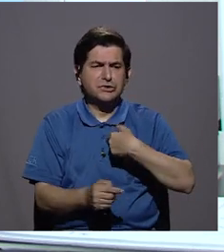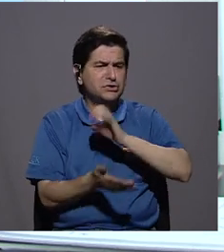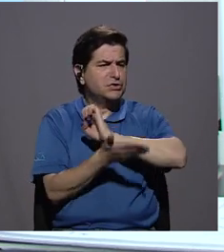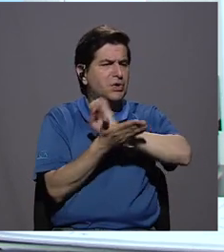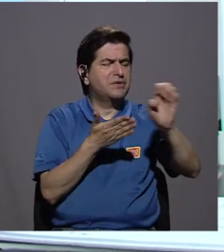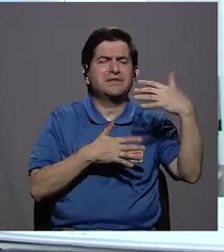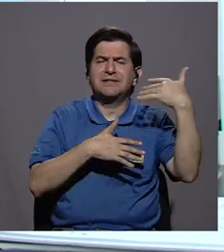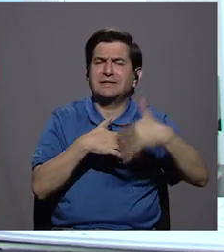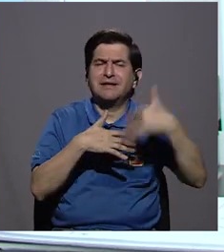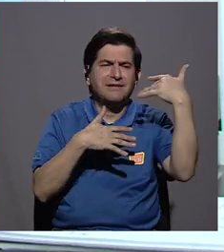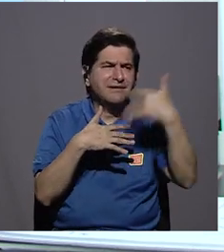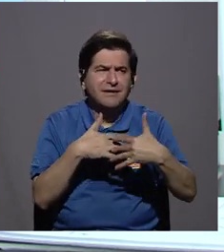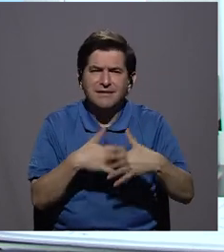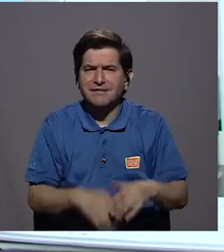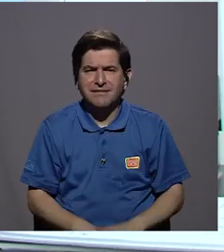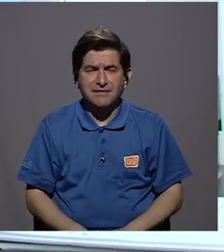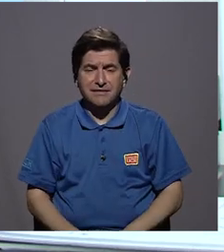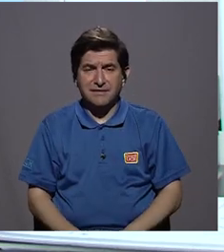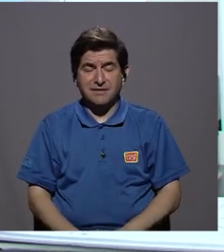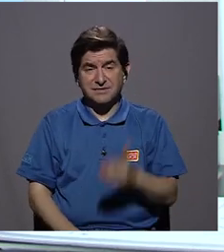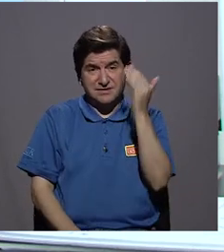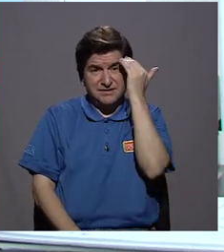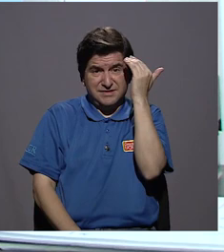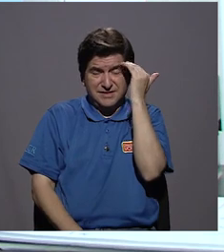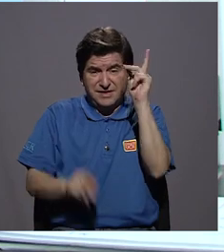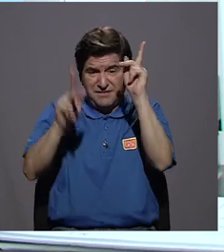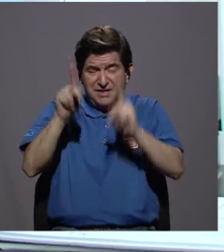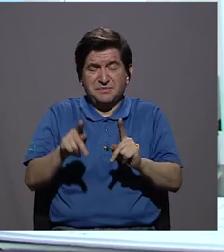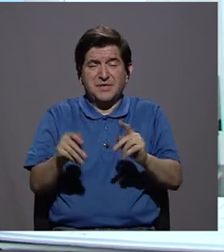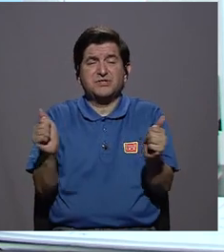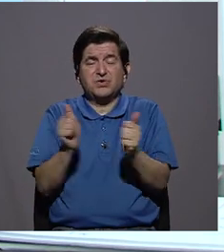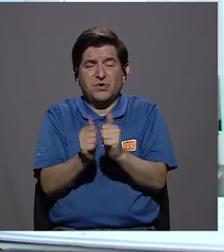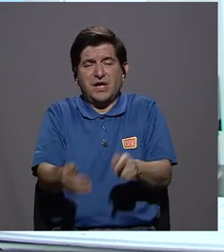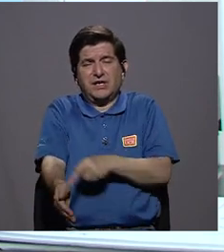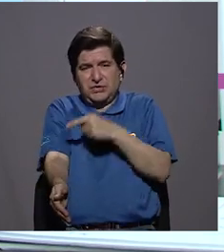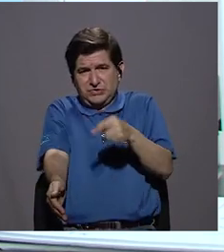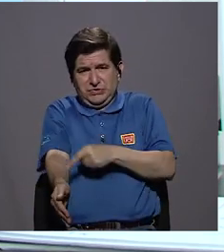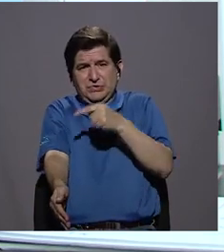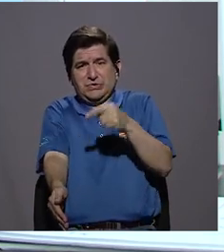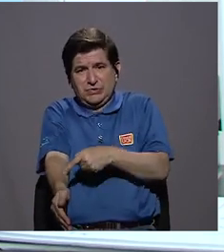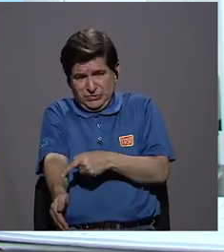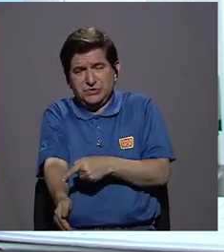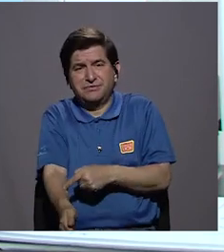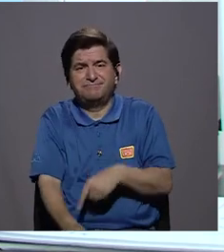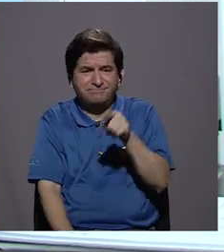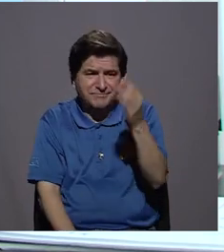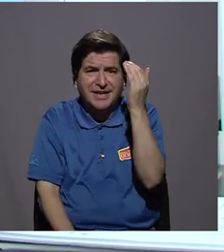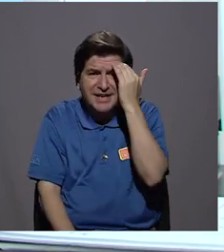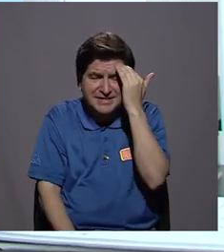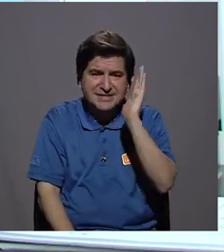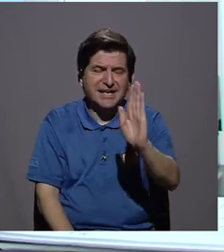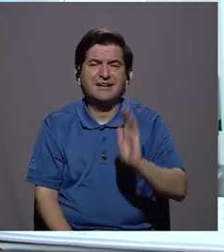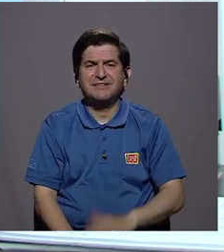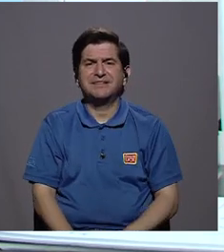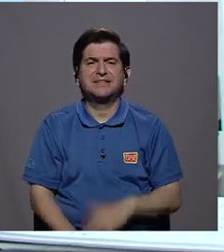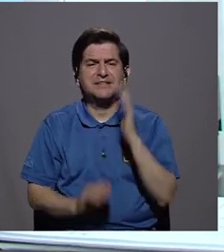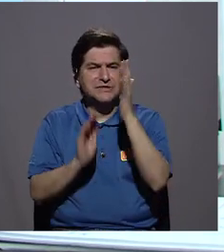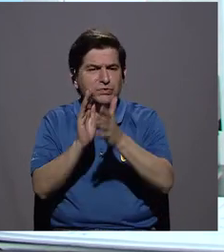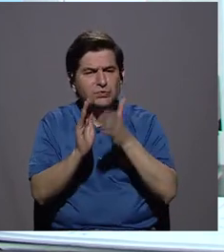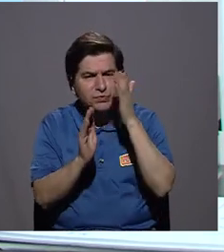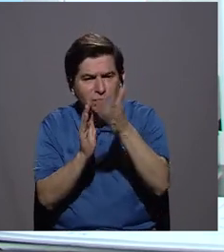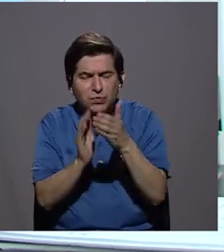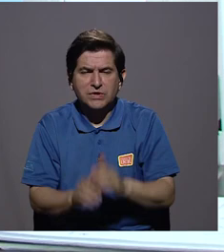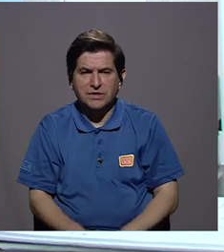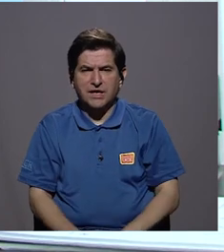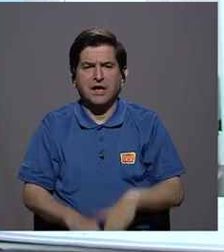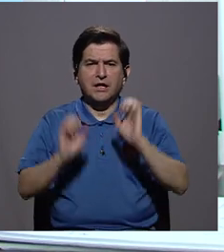heridas, úlceras? Sabemos que el paciente diabético es un paciente que sabe de sus cuidados, que